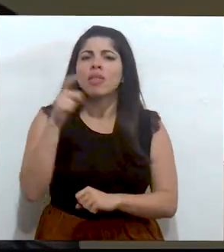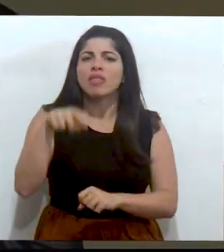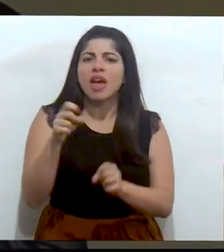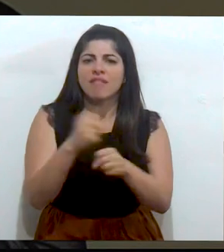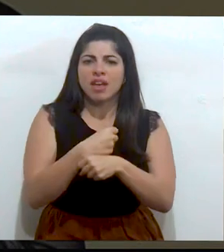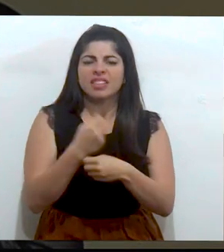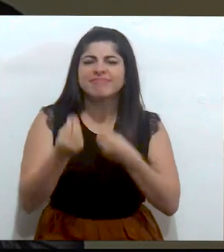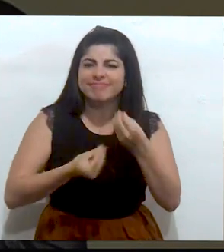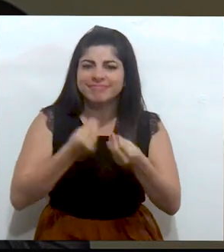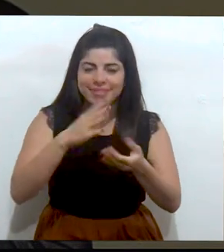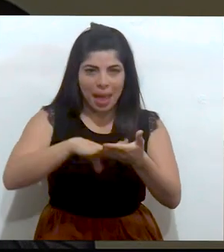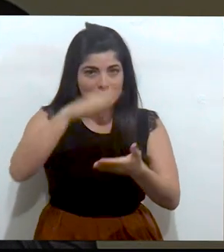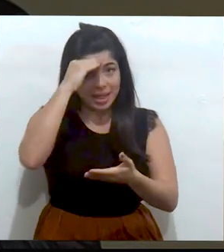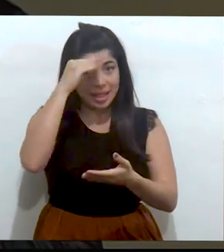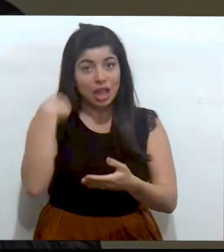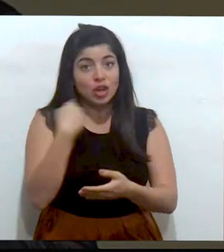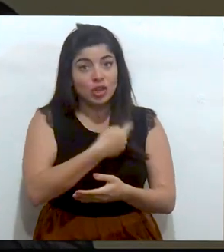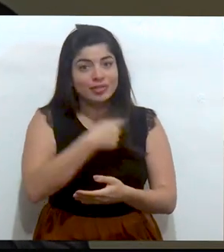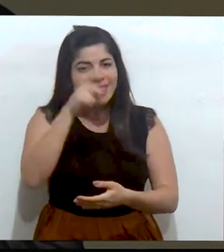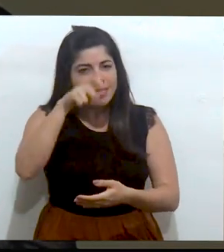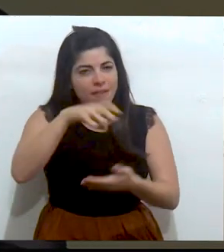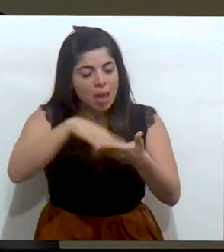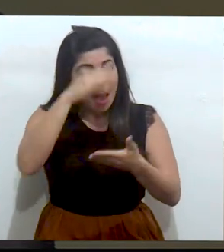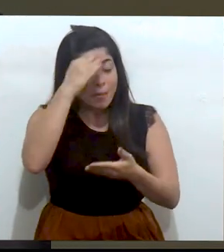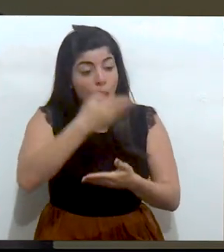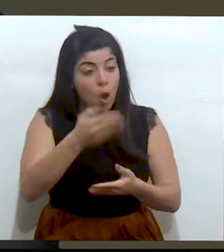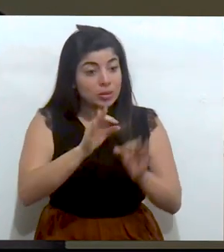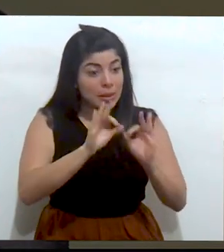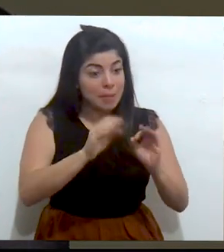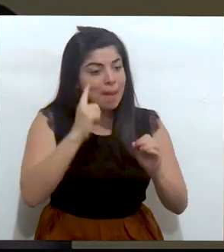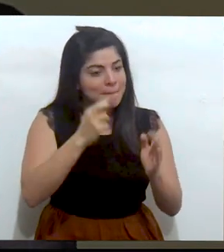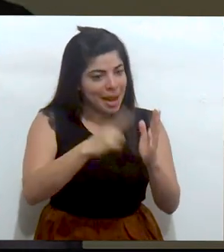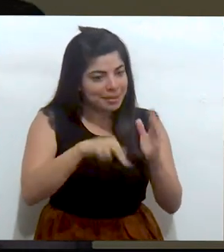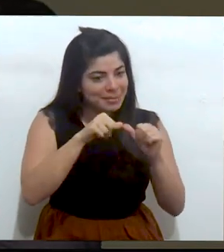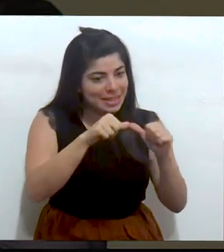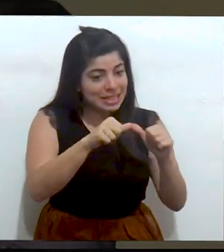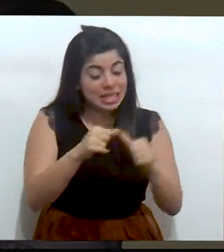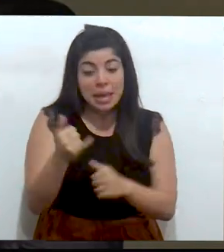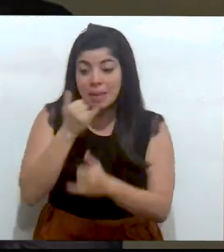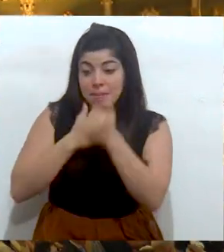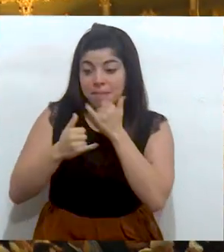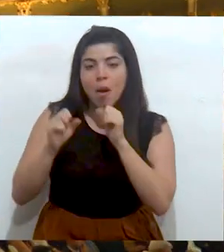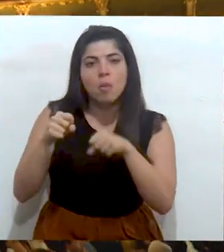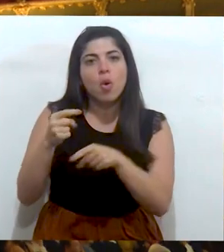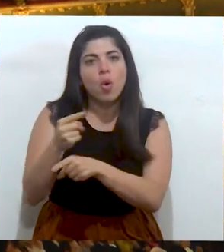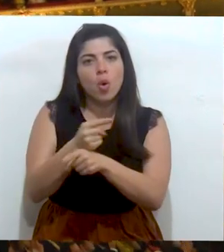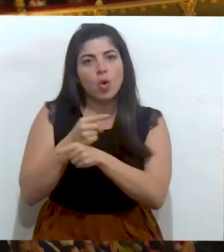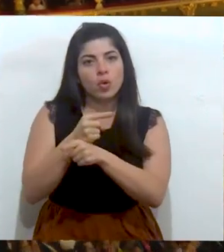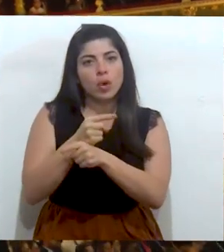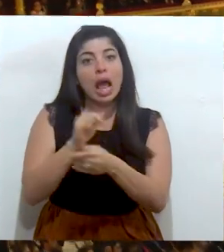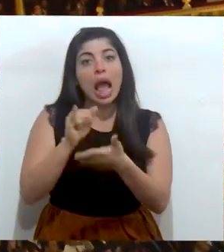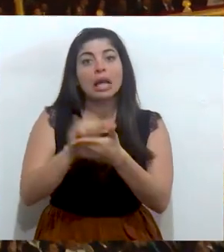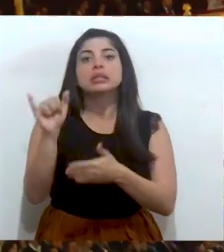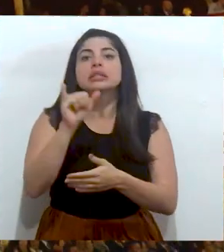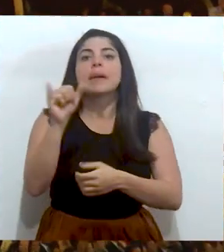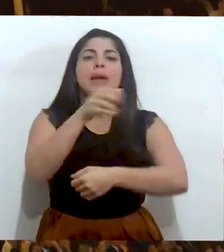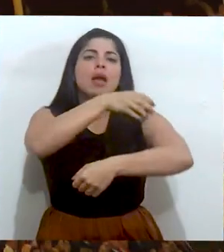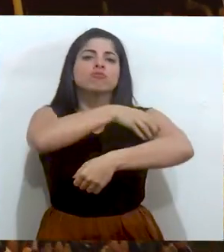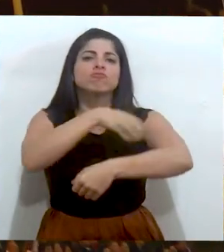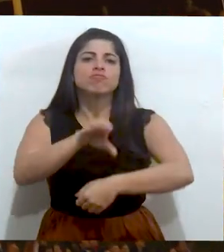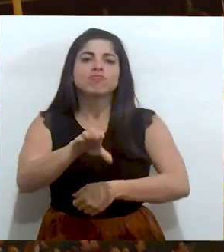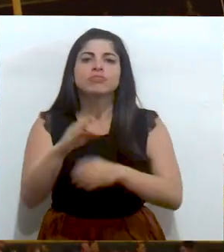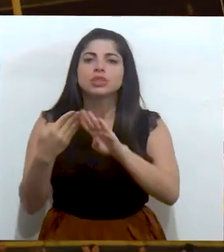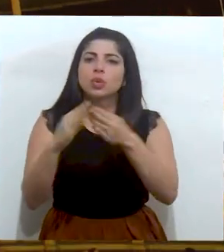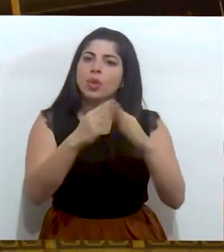el aprendizaje. Tenemos que aprender qué hemos hecho bien para repetirlo y corregir lo que se ha hecho mal y también así el empoderamiento